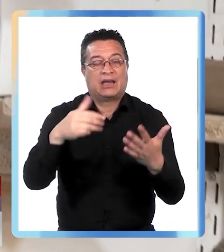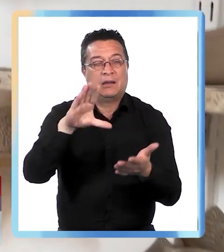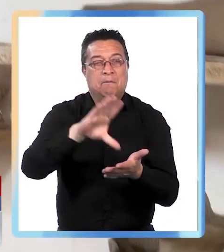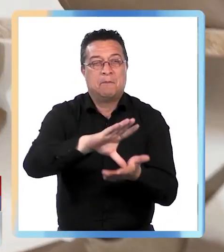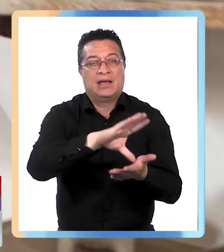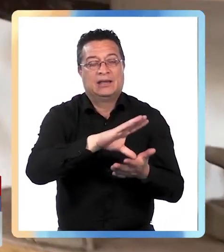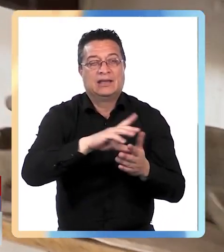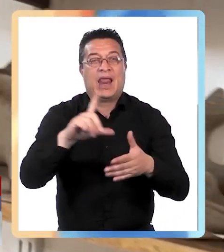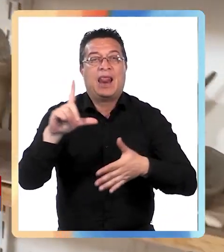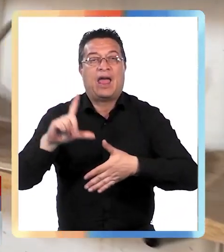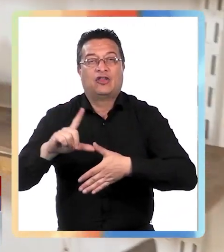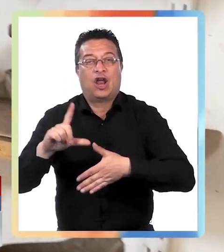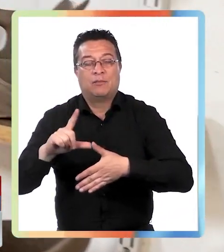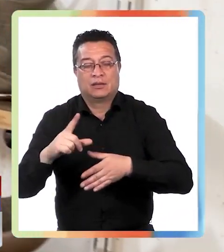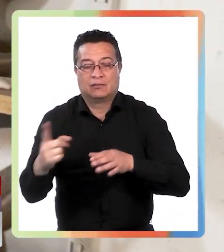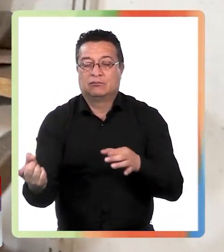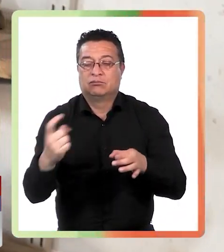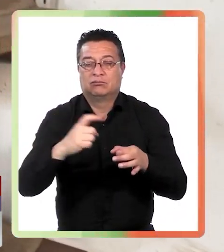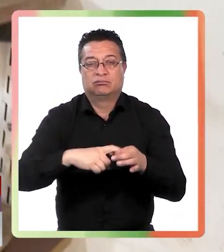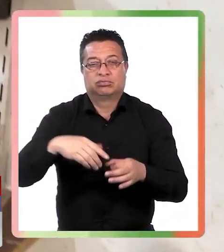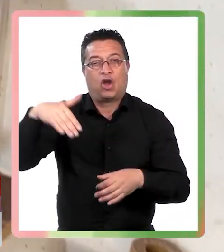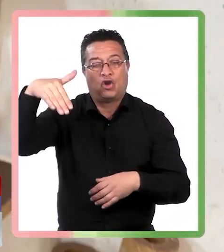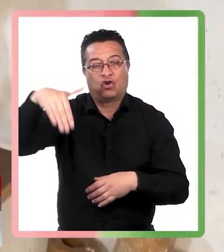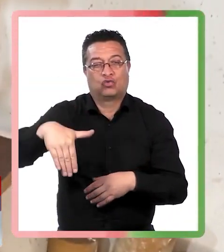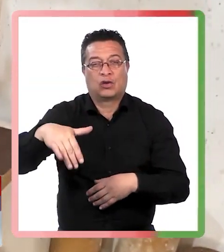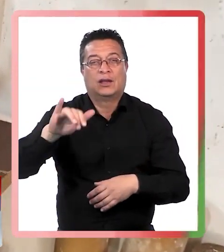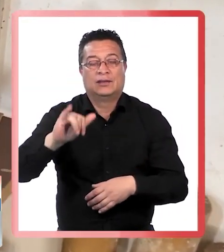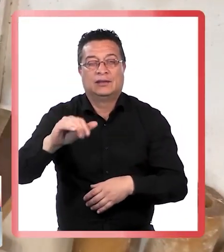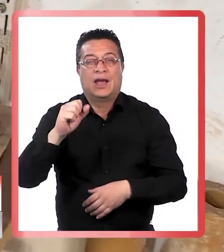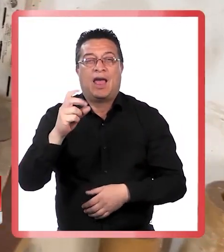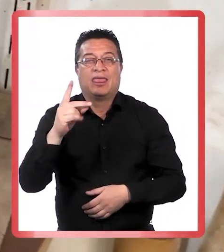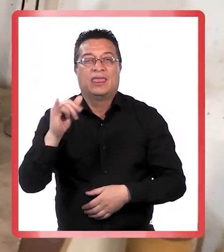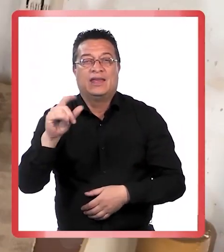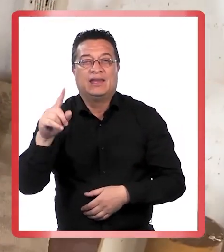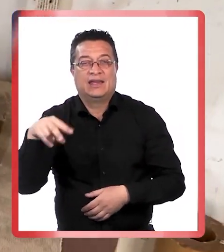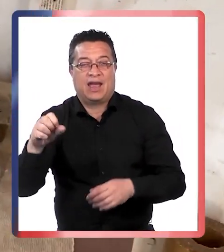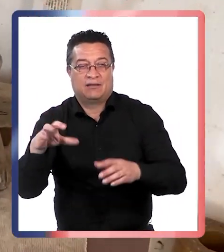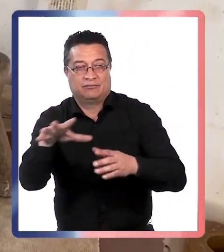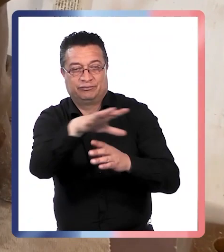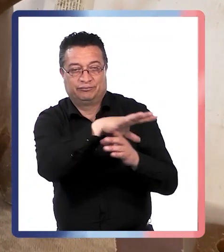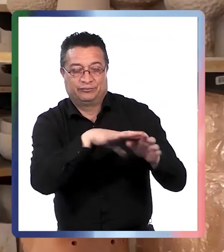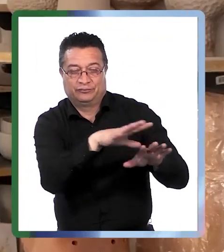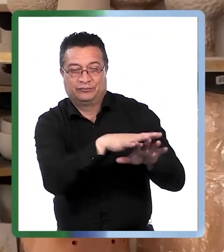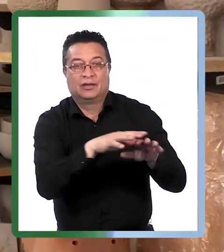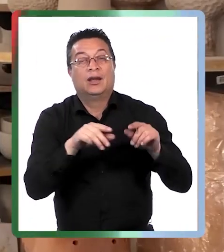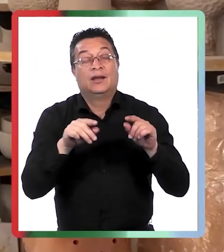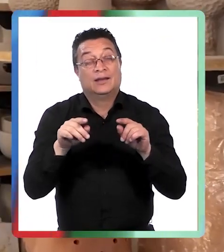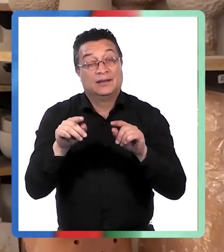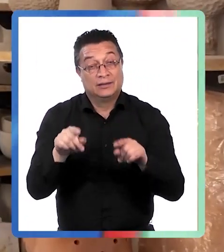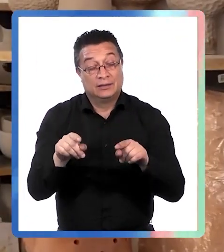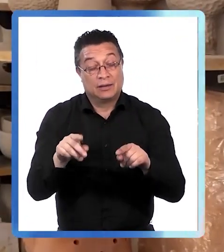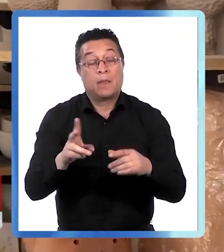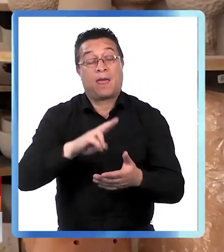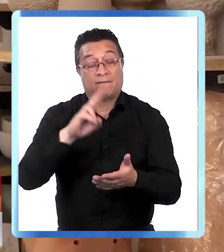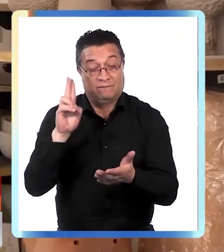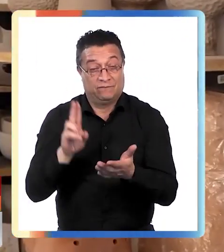de 6 países de Latinoamérica pertenecientes al cono sur y de la región andina Ha sido